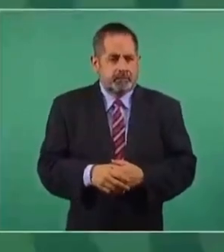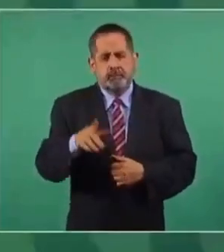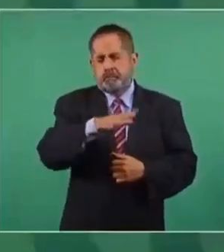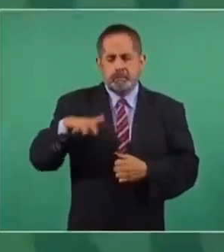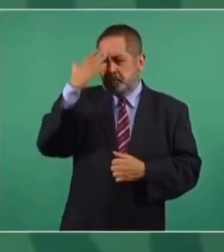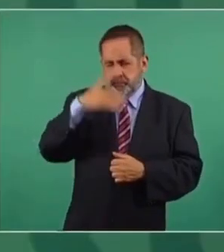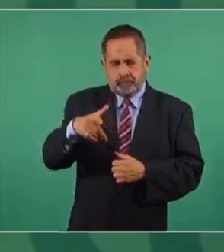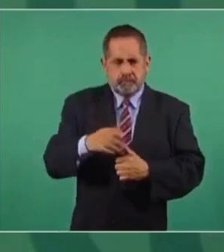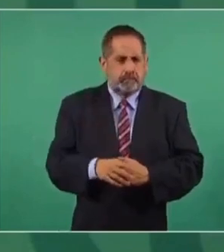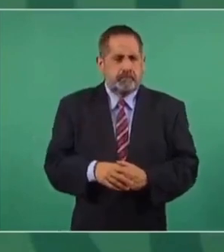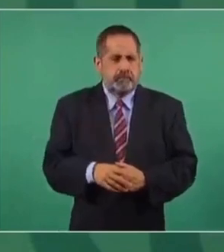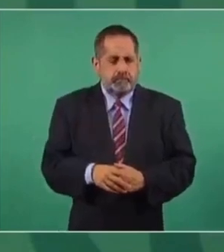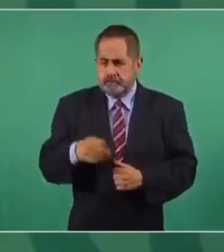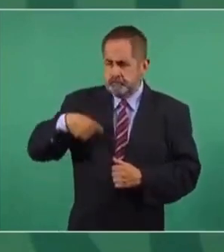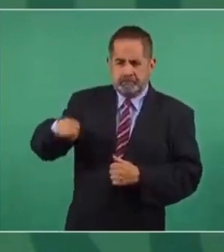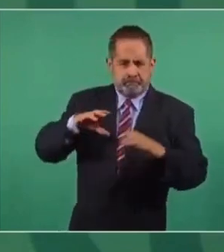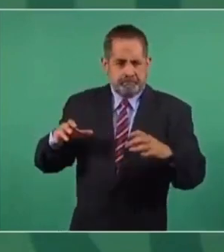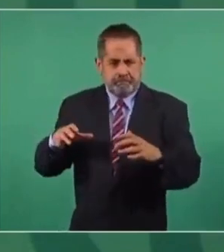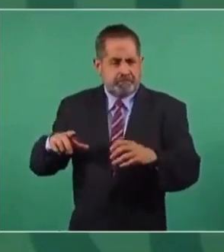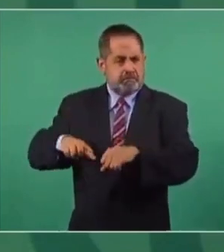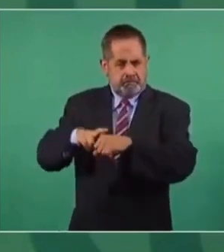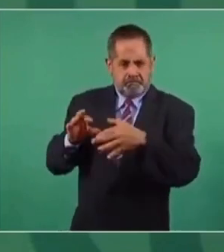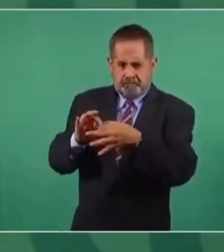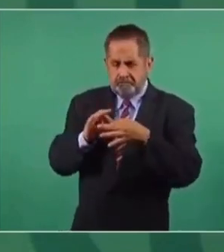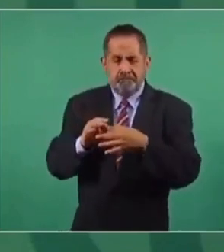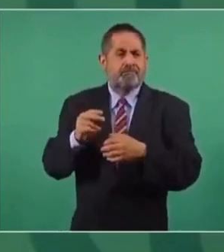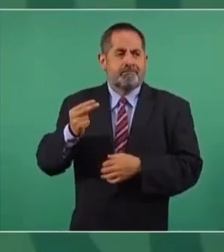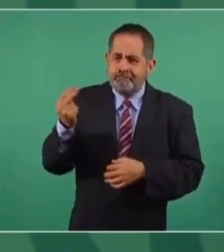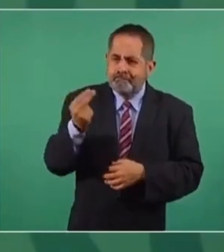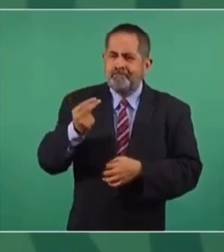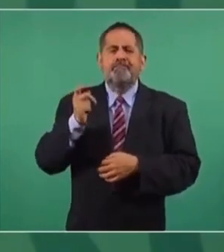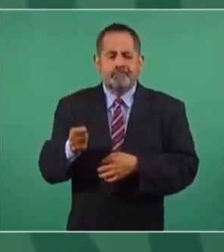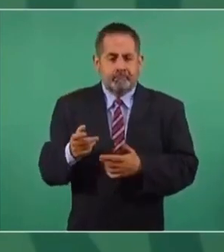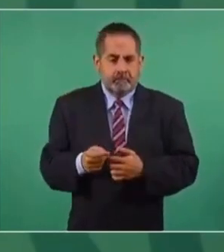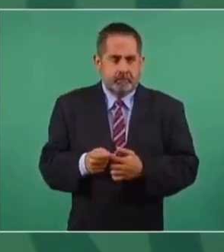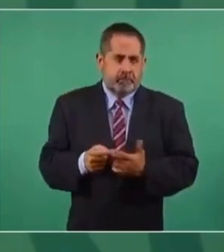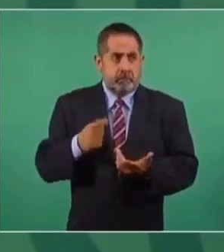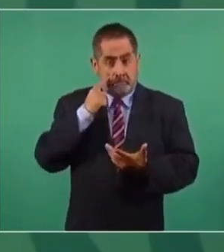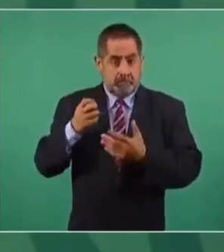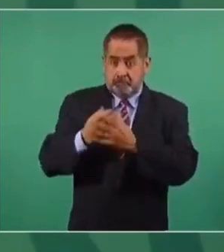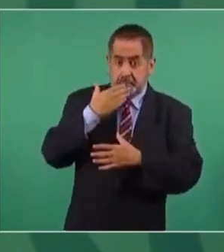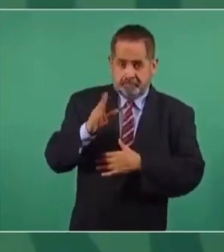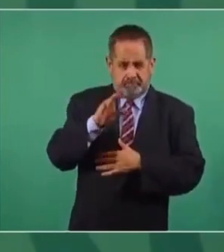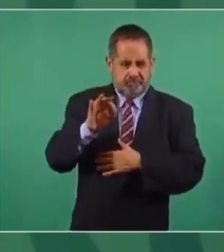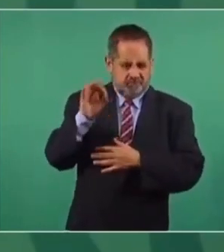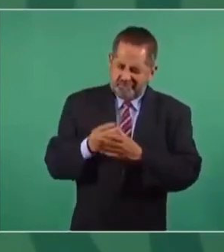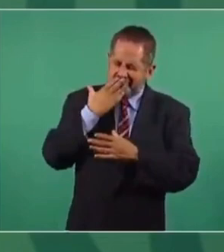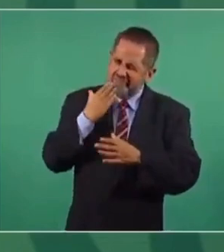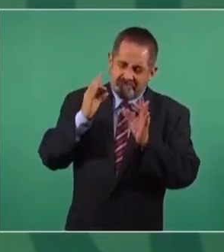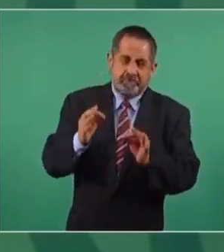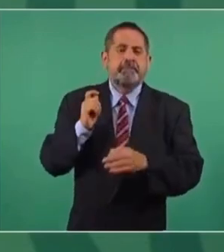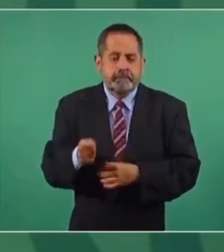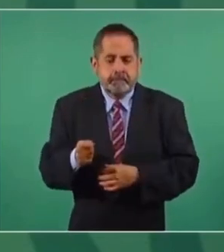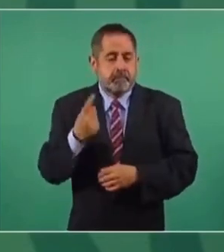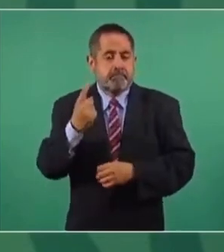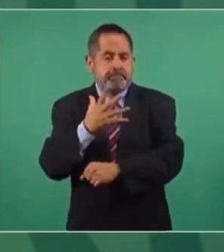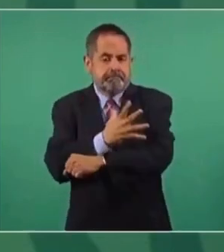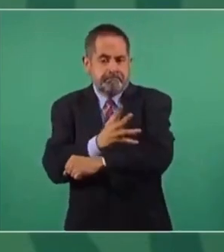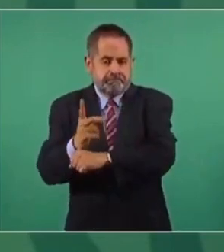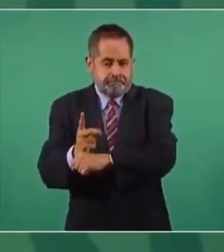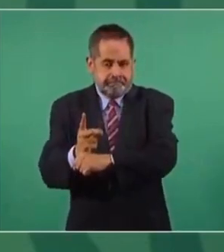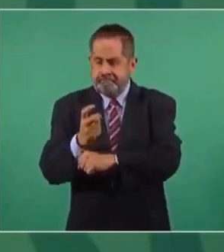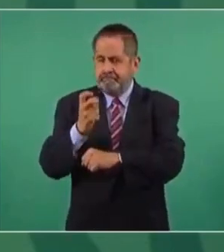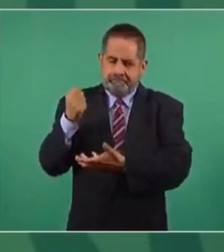conscientes de que hacer un buen gobierno depende en un 99 por ciento de manejar con honradez